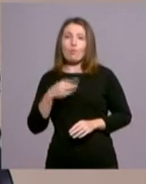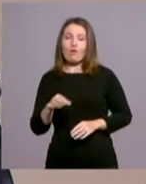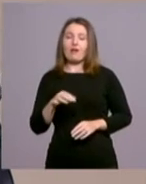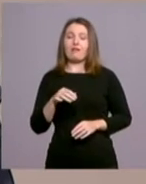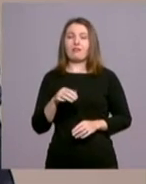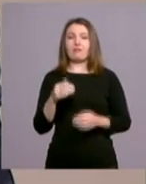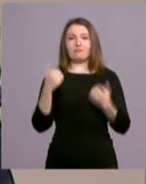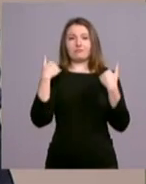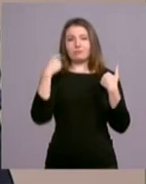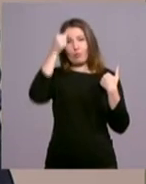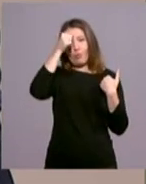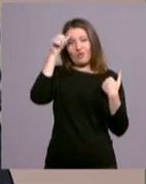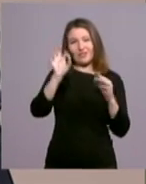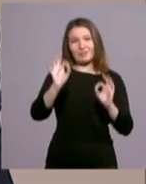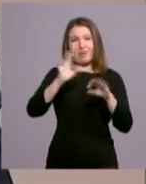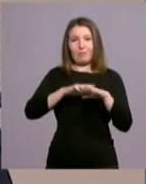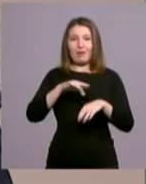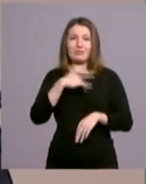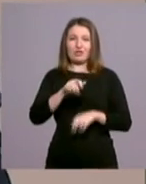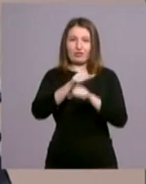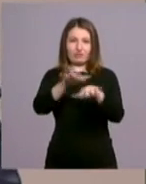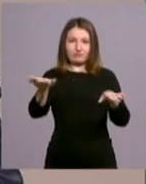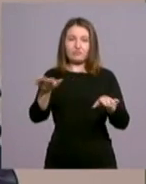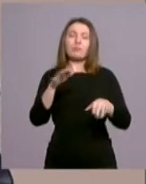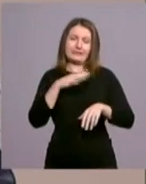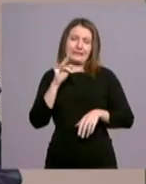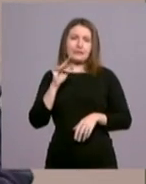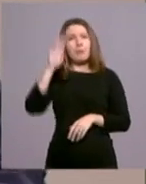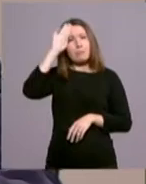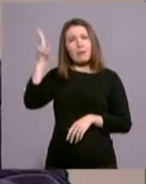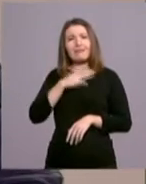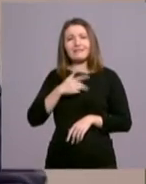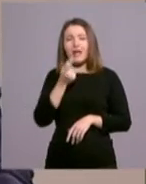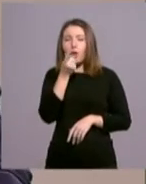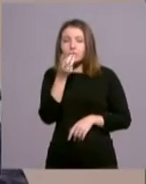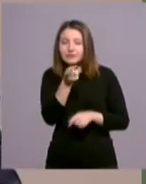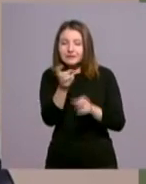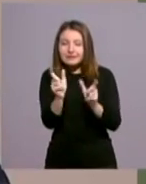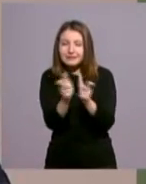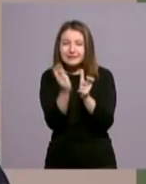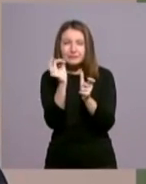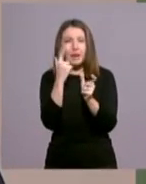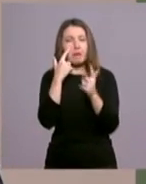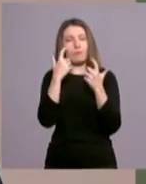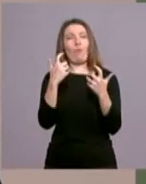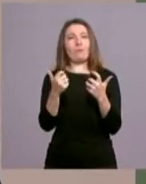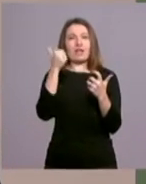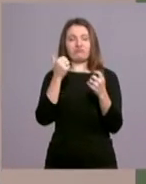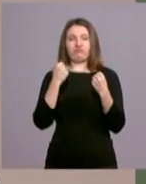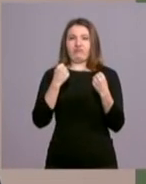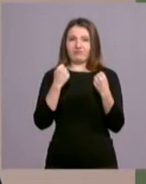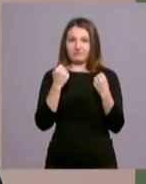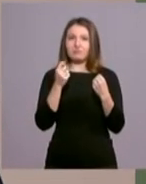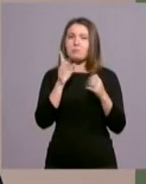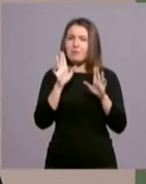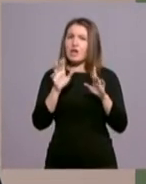Es verdad que a lo mejor el Papa ha querido llamar a unos pocos para, de ese modo, hacer una llamada más fuerte al mundo, ¿no? Y por supuesto tenemos una disposición absoluta,